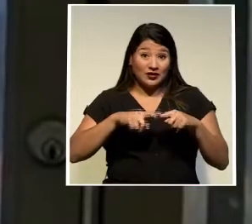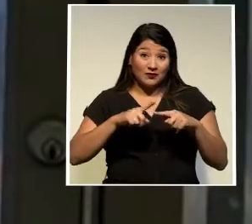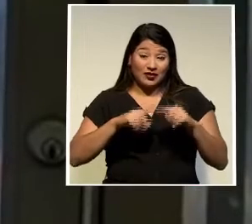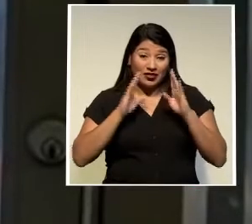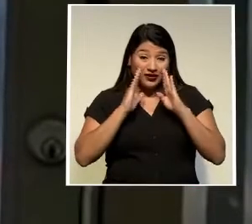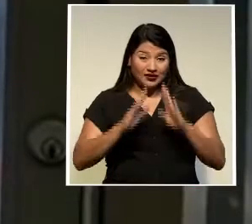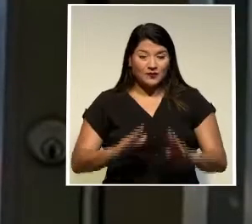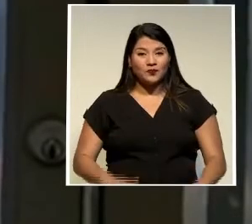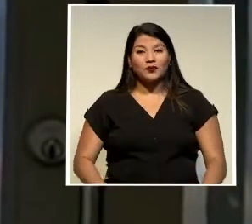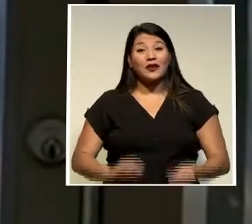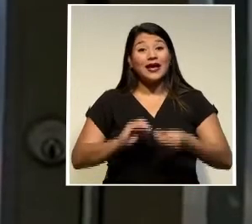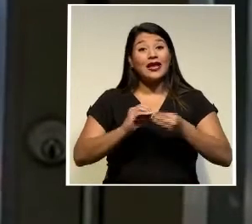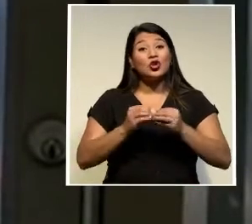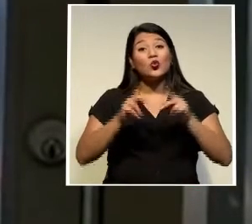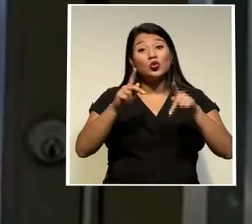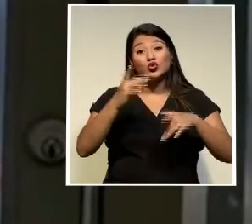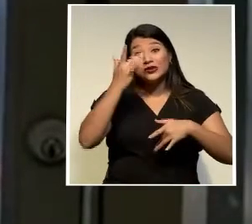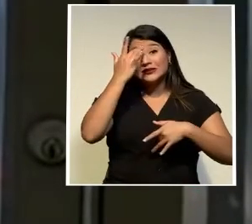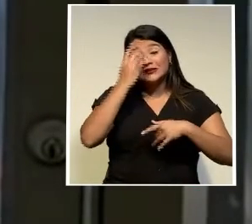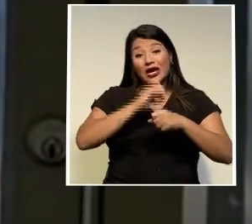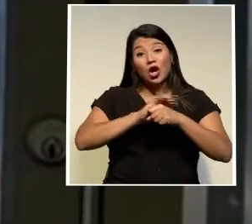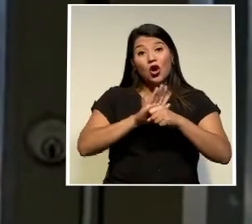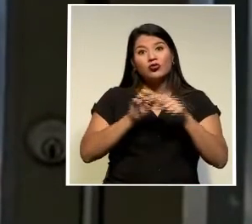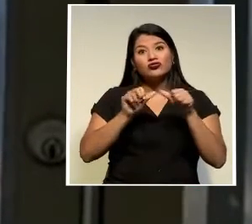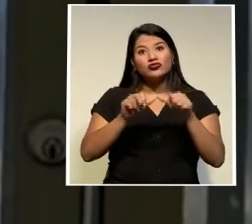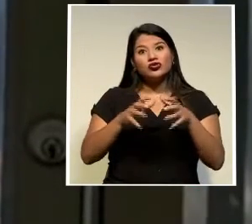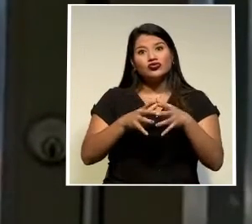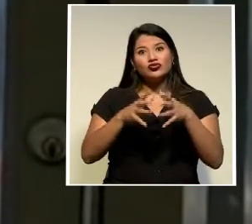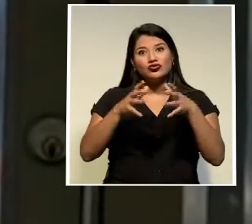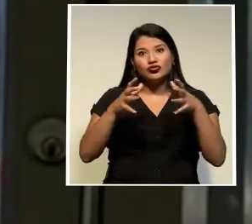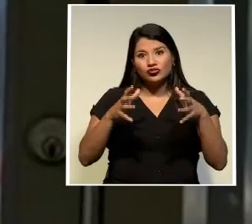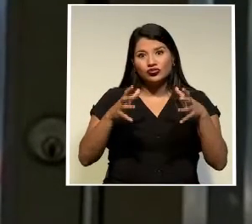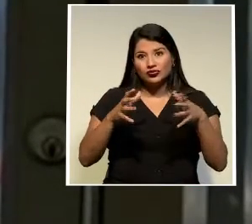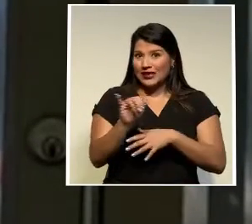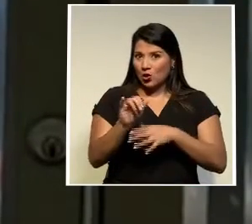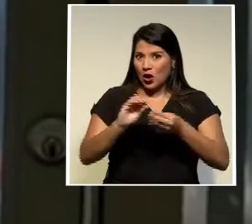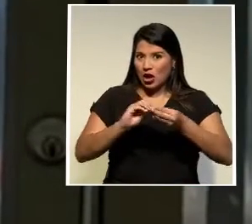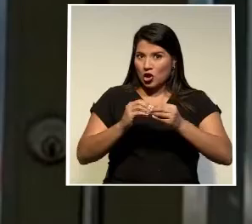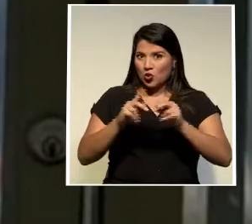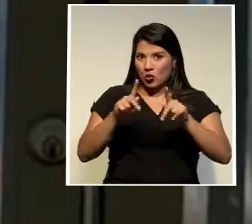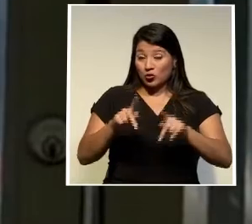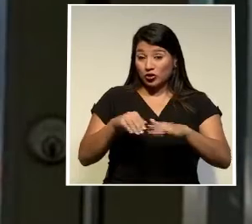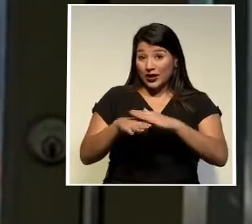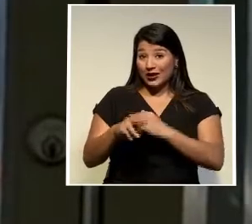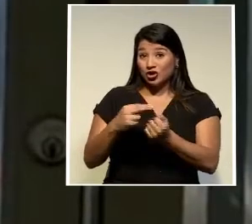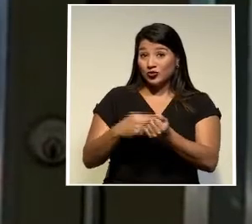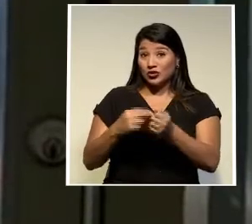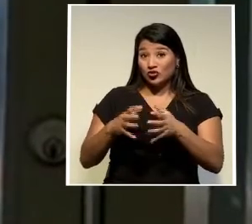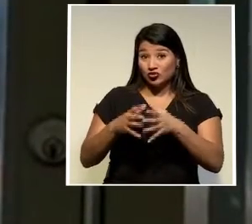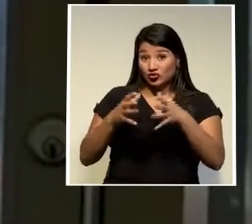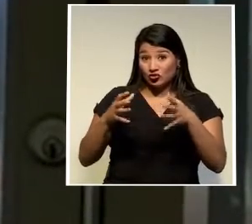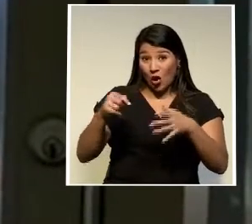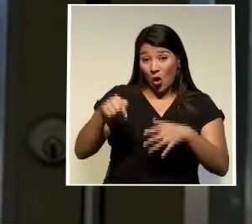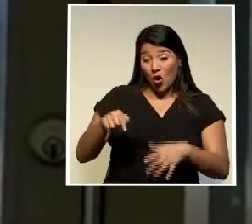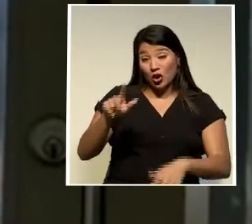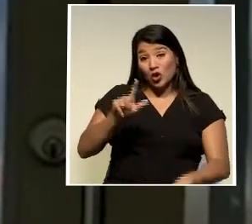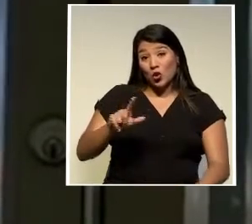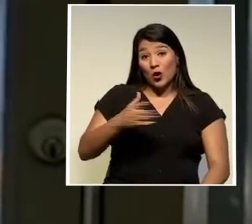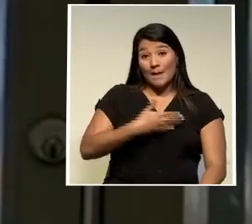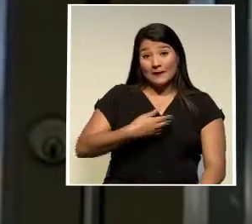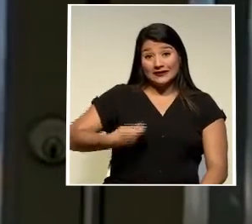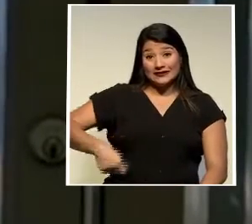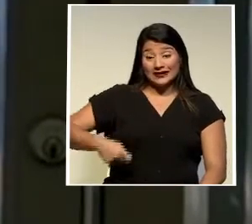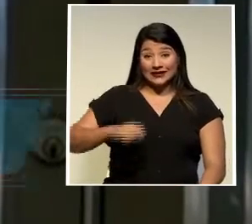los casos de COVID-19 siguen en aumento y con ello las hospitalizaciones y es que este lunes el presidente de la caja del Seguro Social